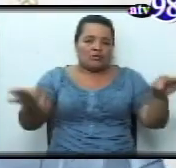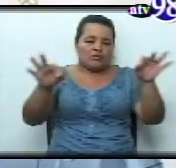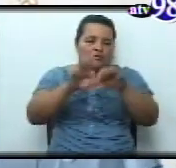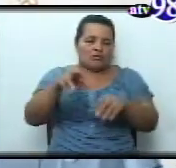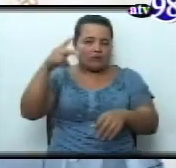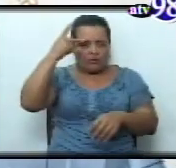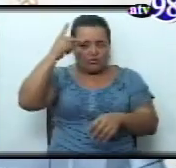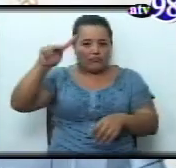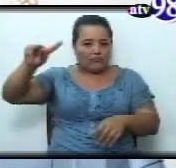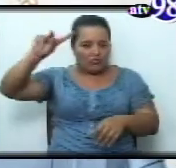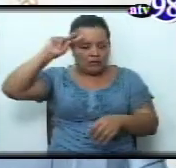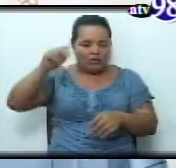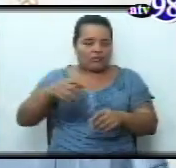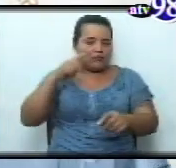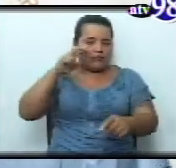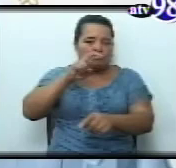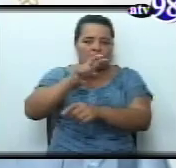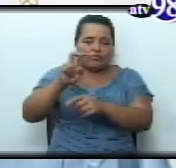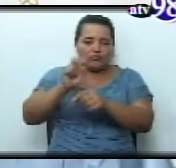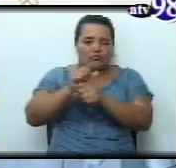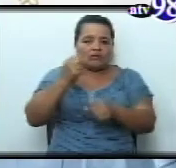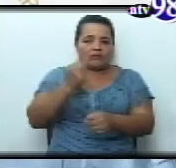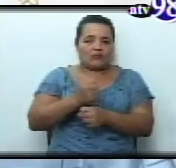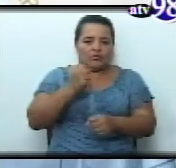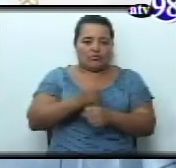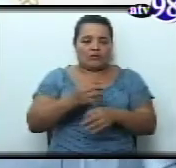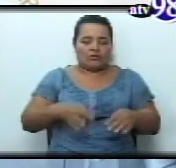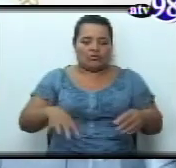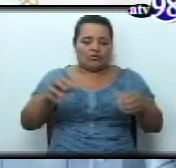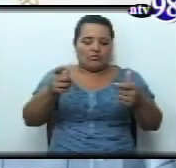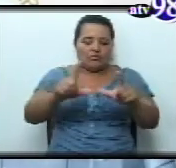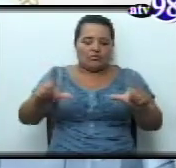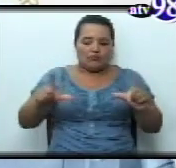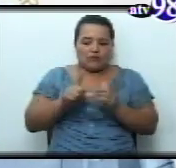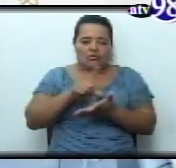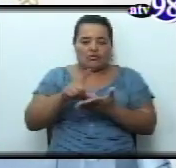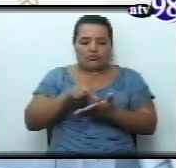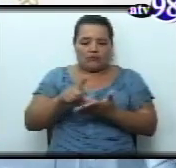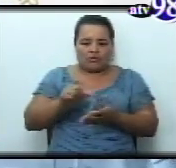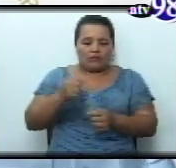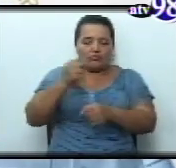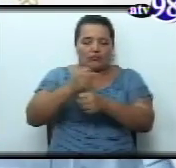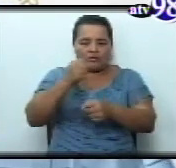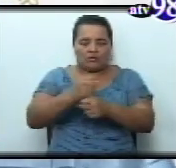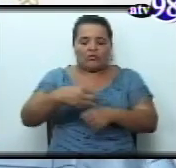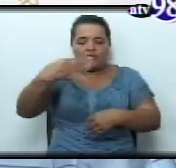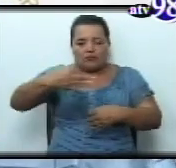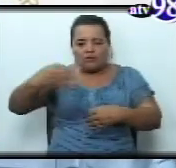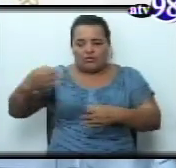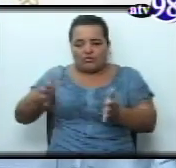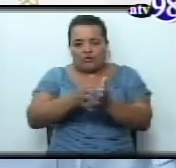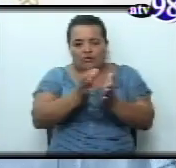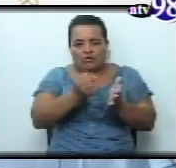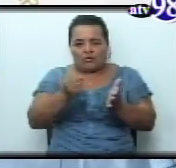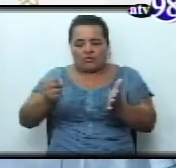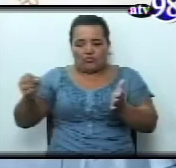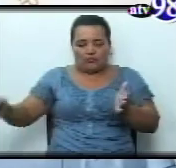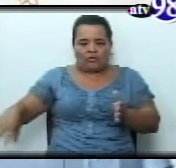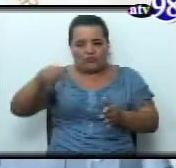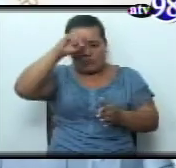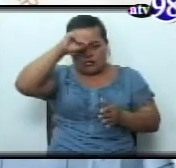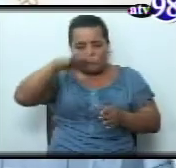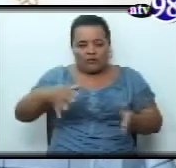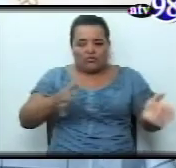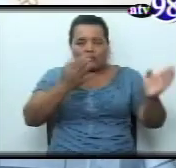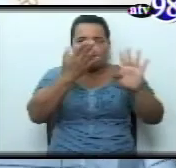políticas de seguridad laboral, de higiene ocupacional, de preservación del